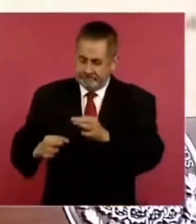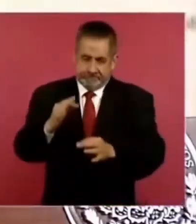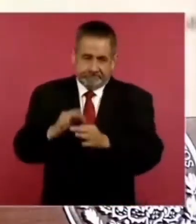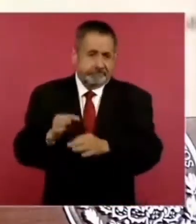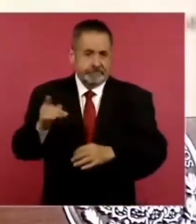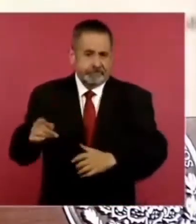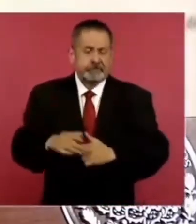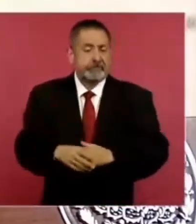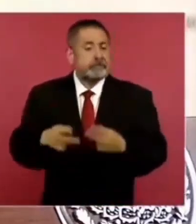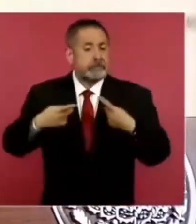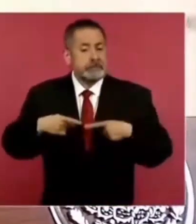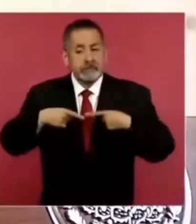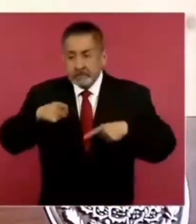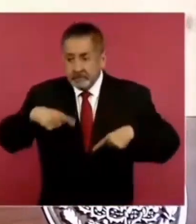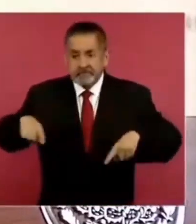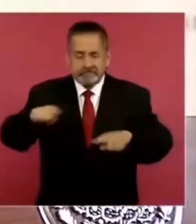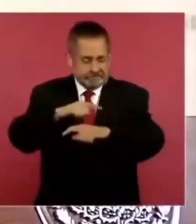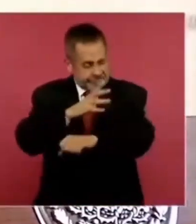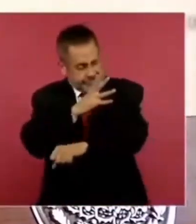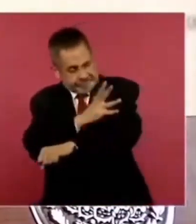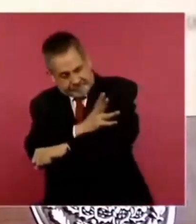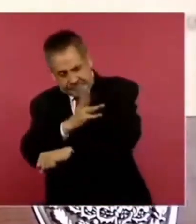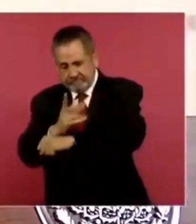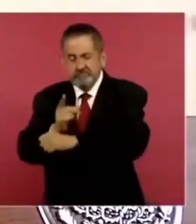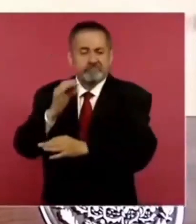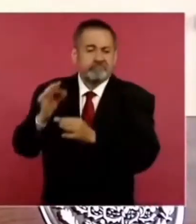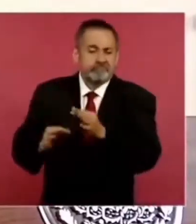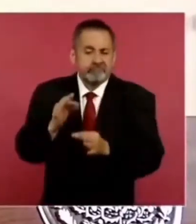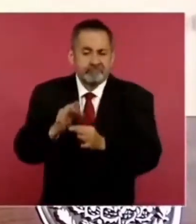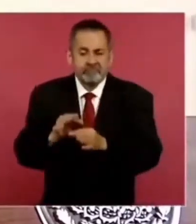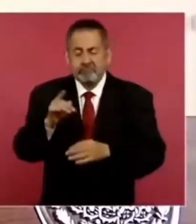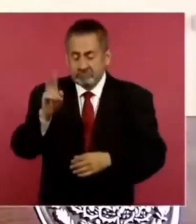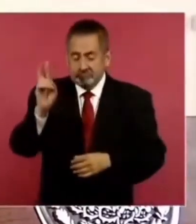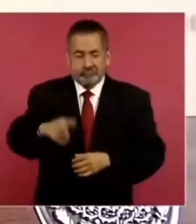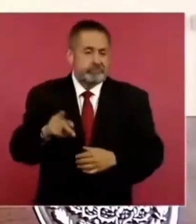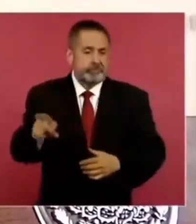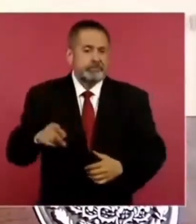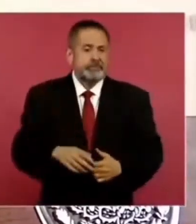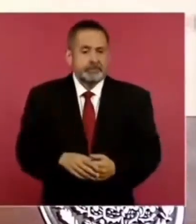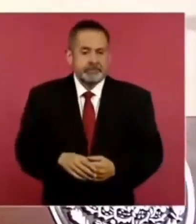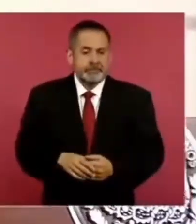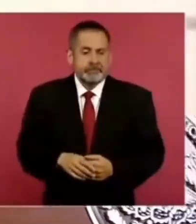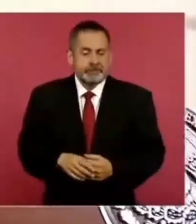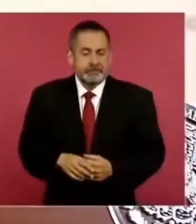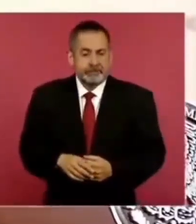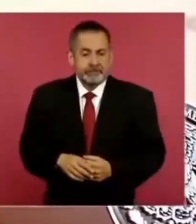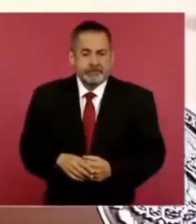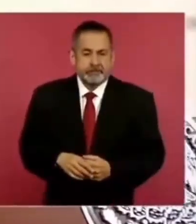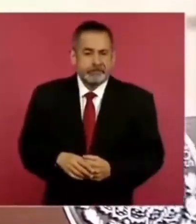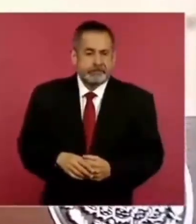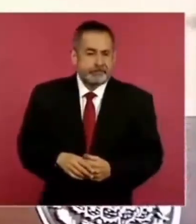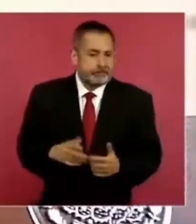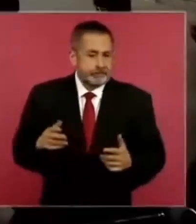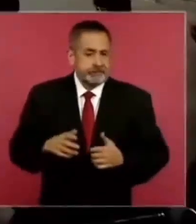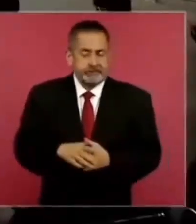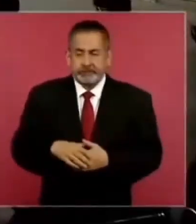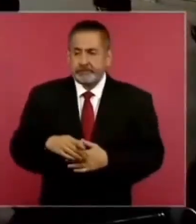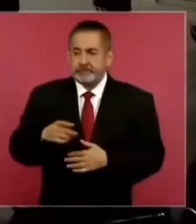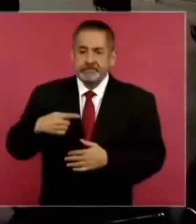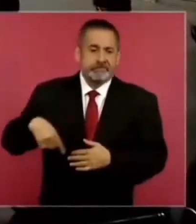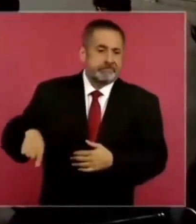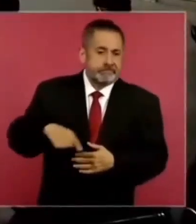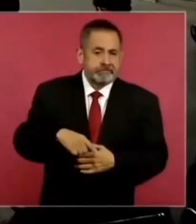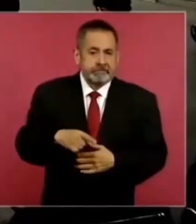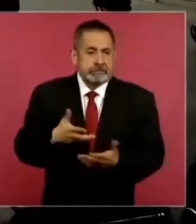El pueblo de México es honesto porque el hambre